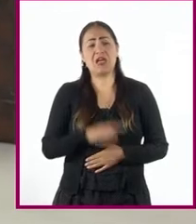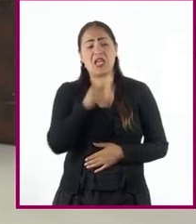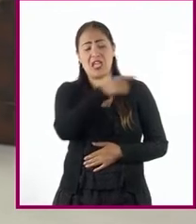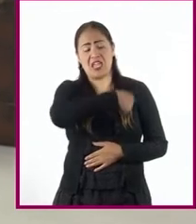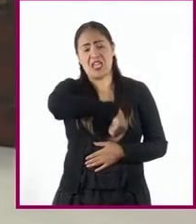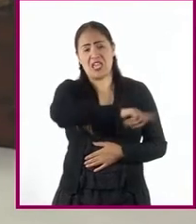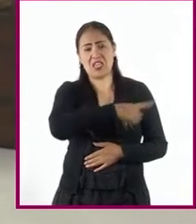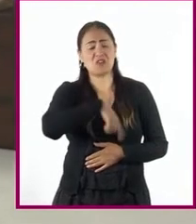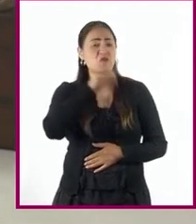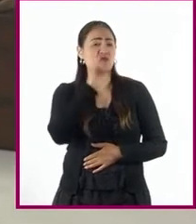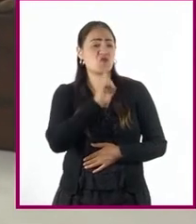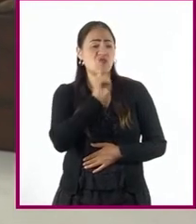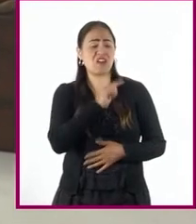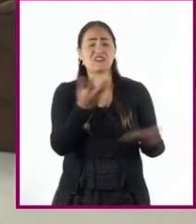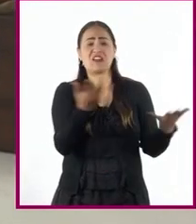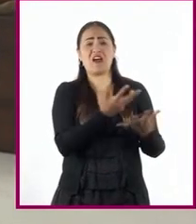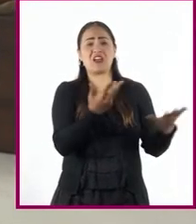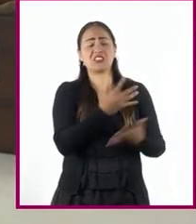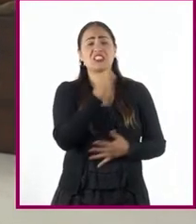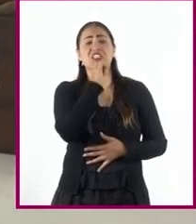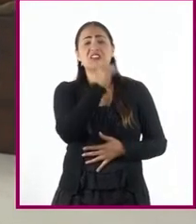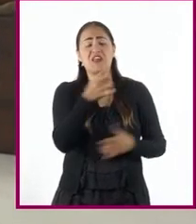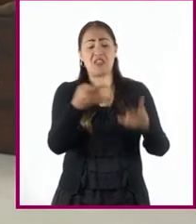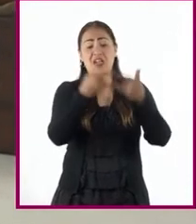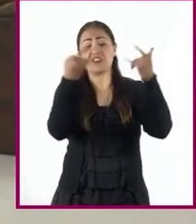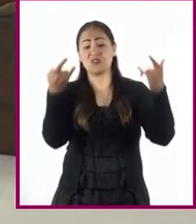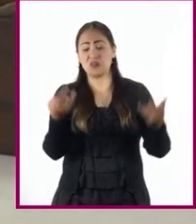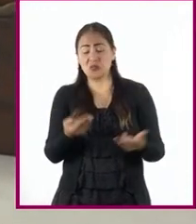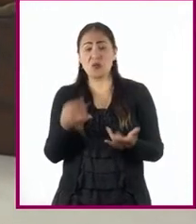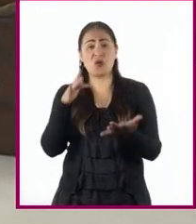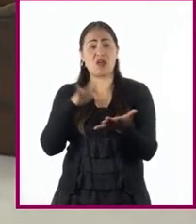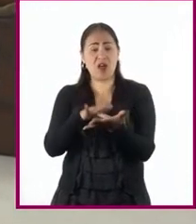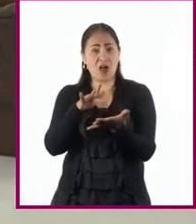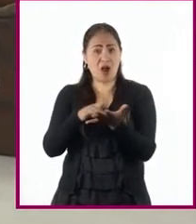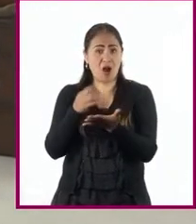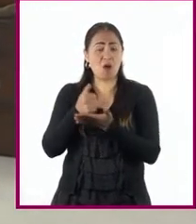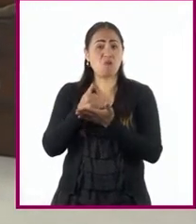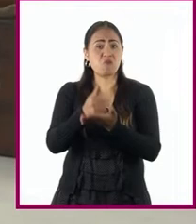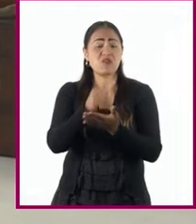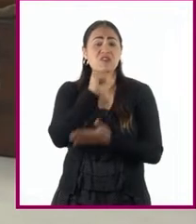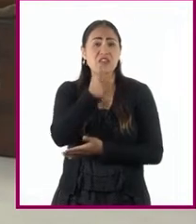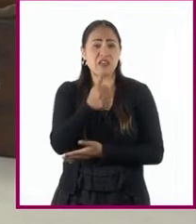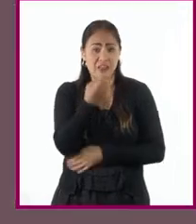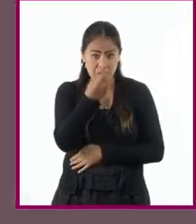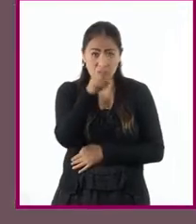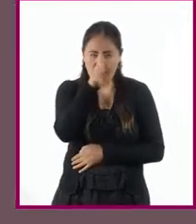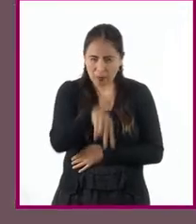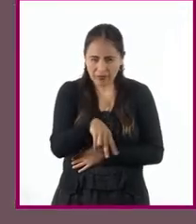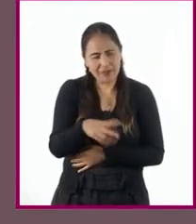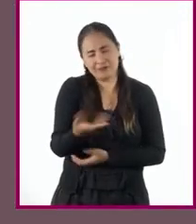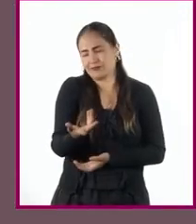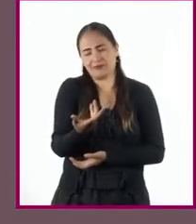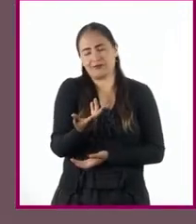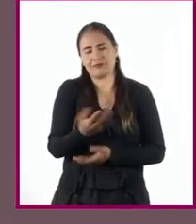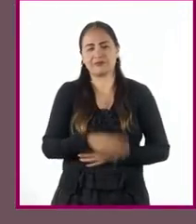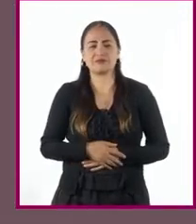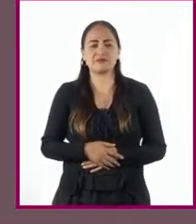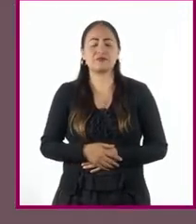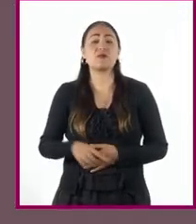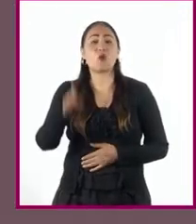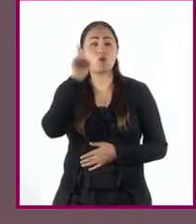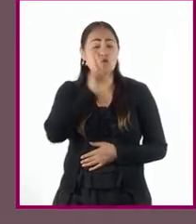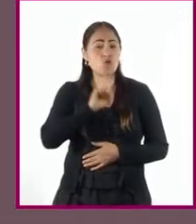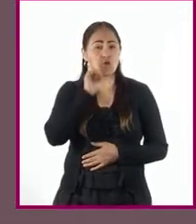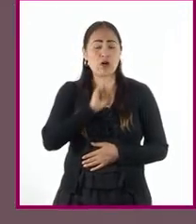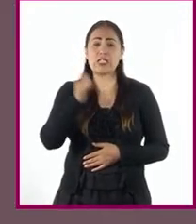como actores pasivos en el devenir histórico. Hoy sabemos que no es así. Las mujeres